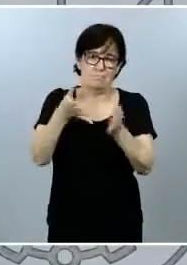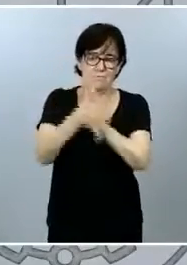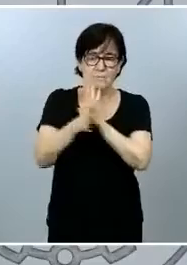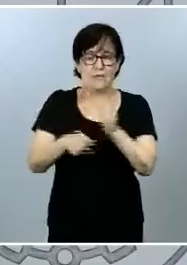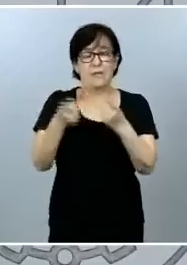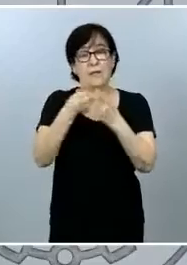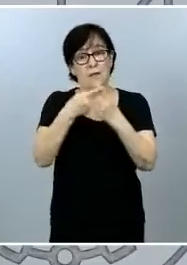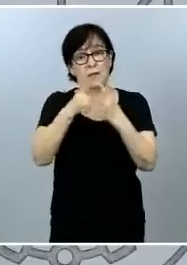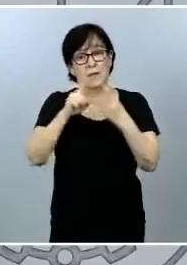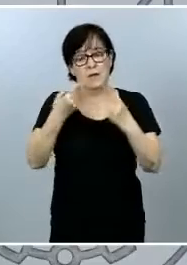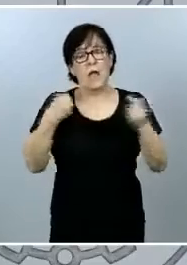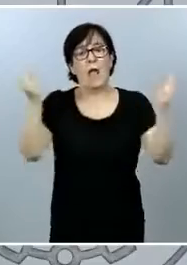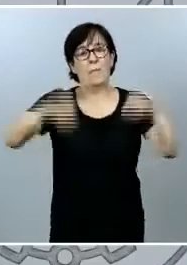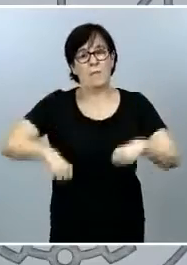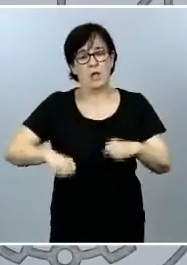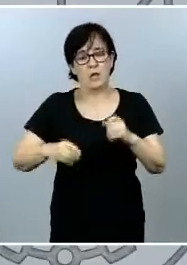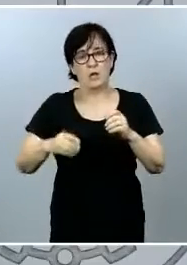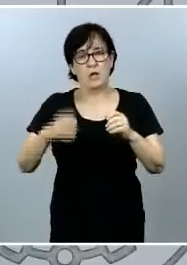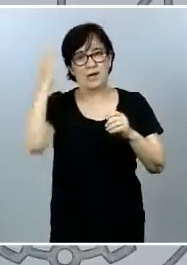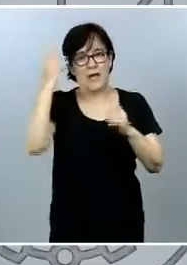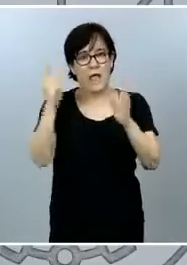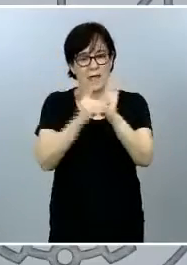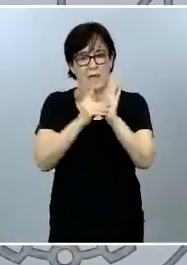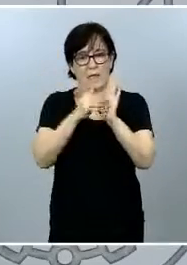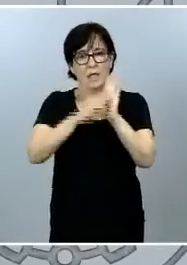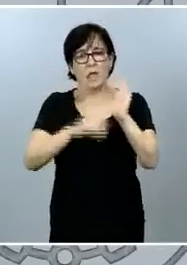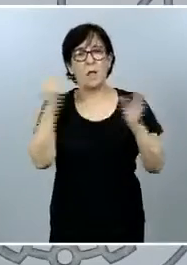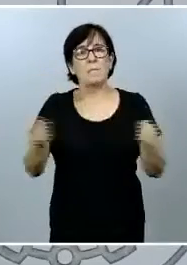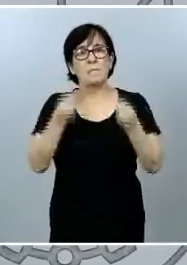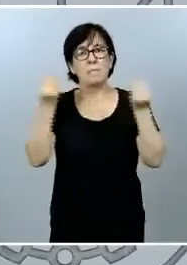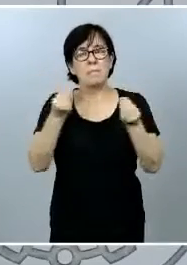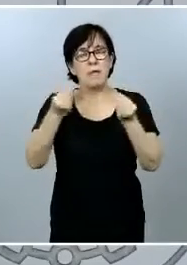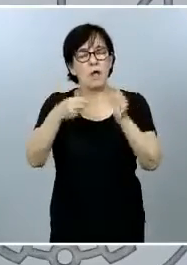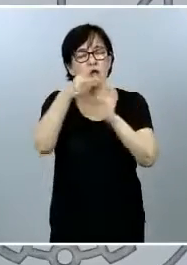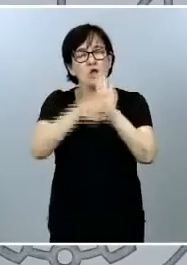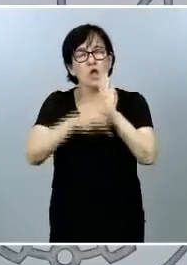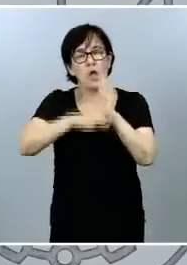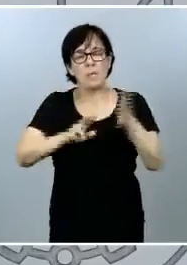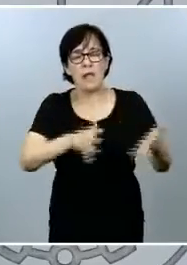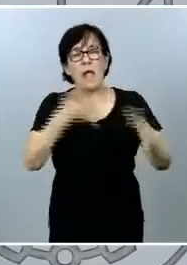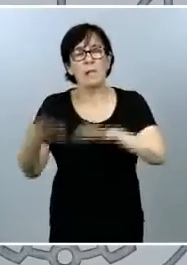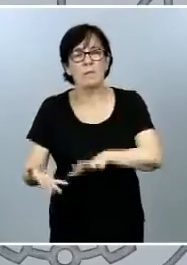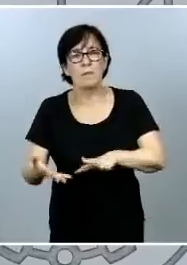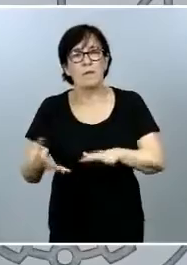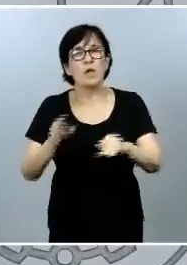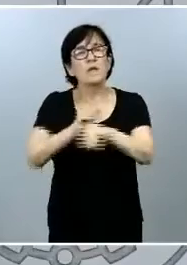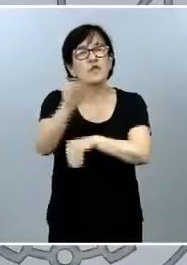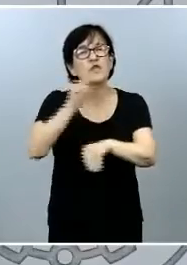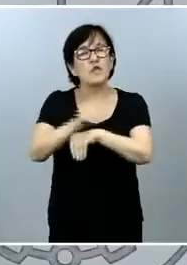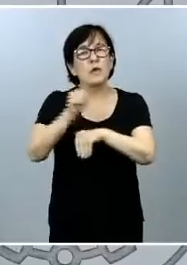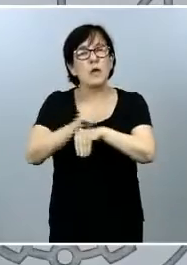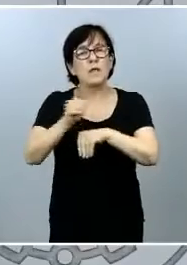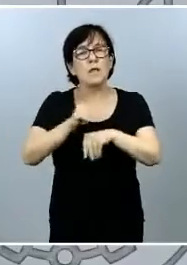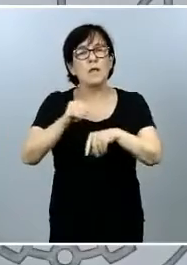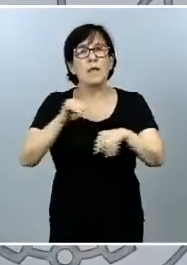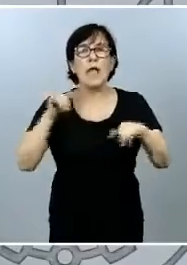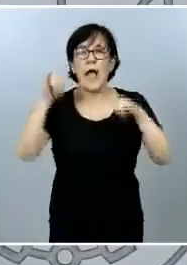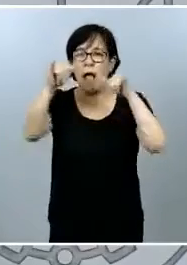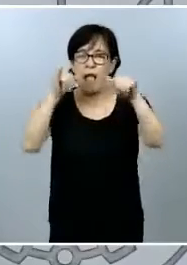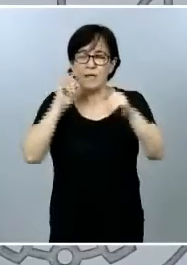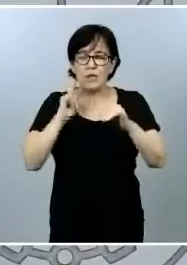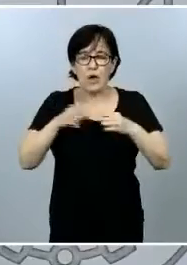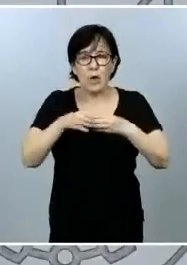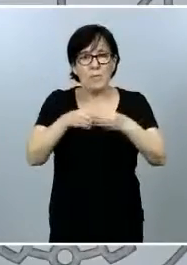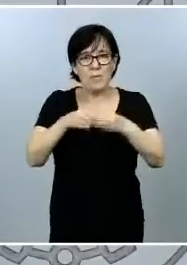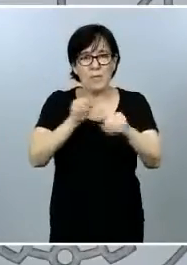hemos aprobado un Real Decreto que mejora el marco normativo aplicable a la subvención del transporte aéreo y marítimo de